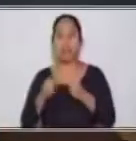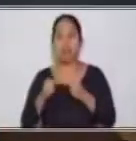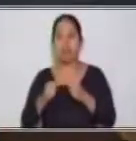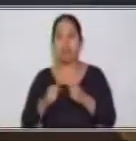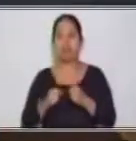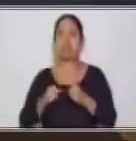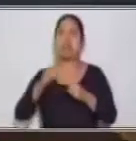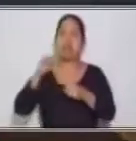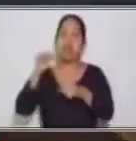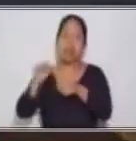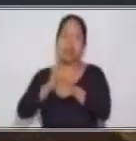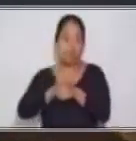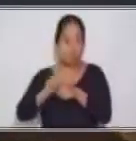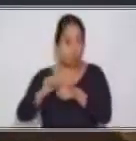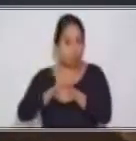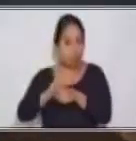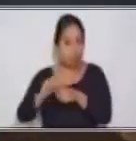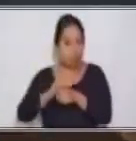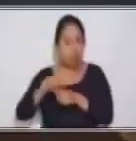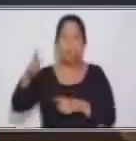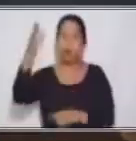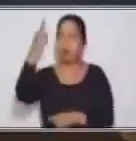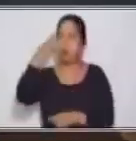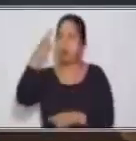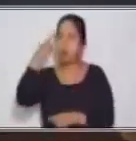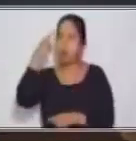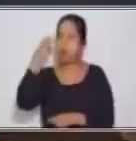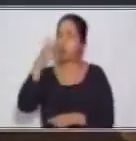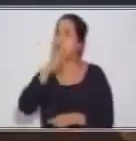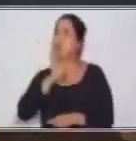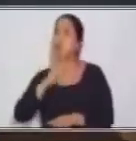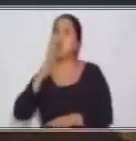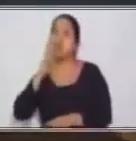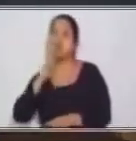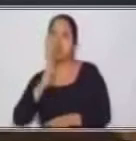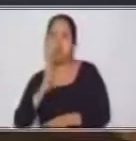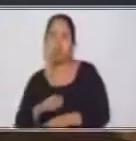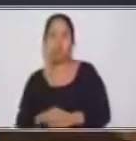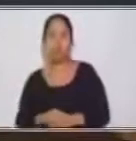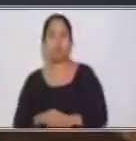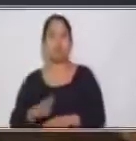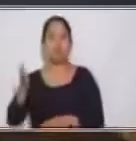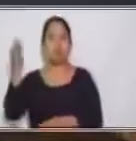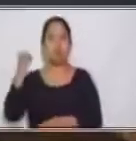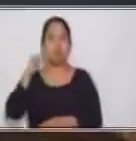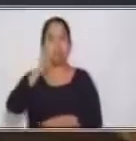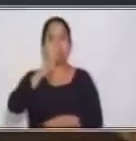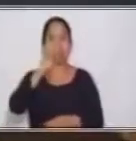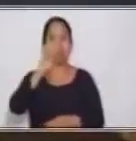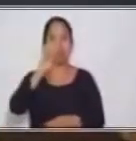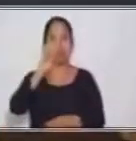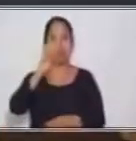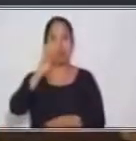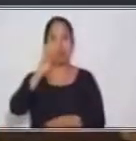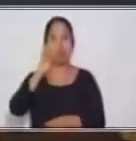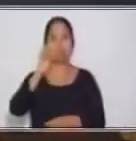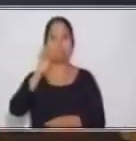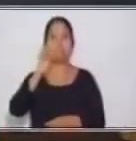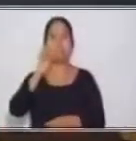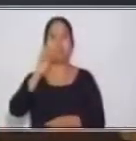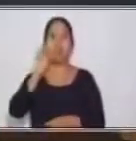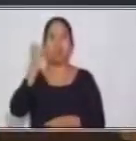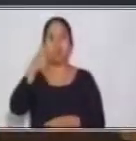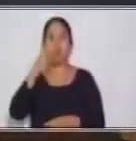aplicar, recordar, recordar un poco de los verbos o de los verboides también enfocados tanto en el